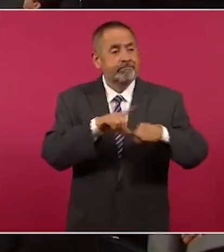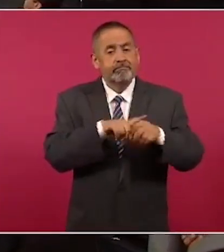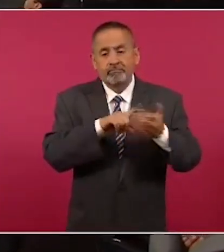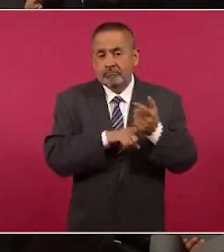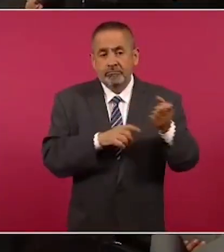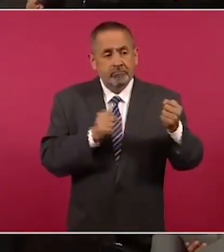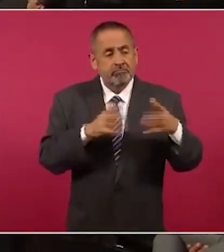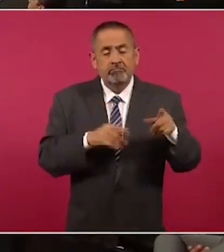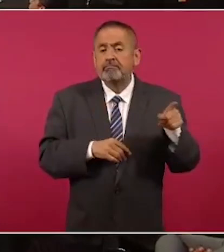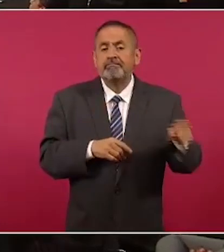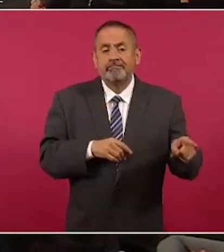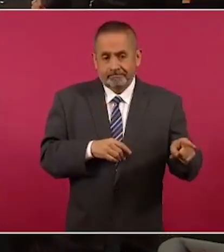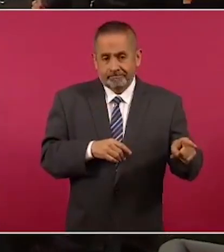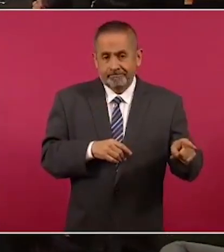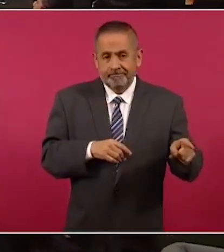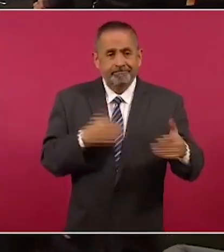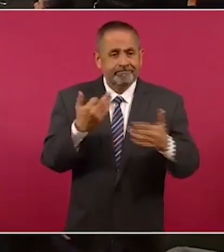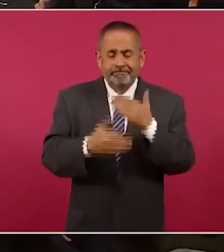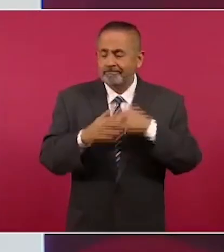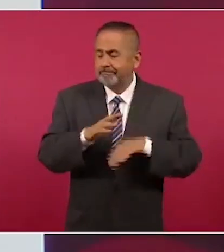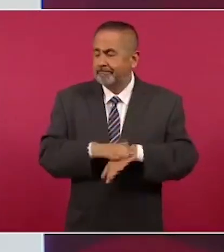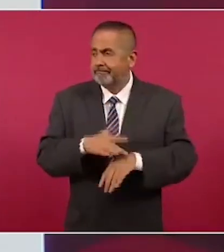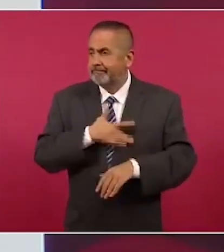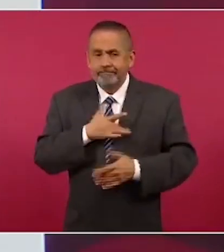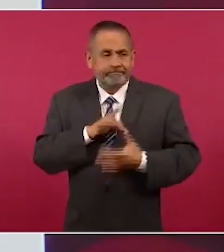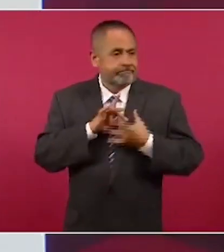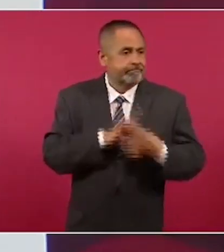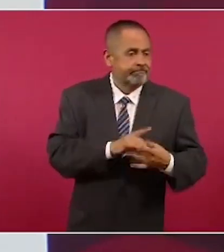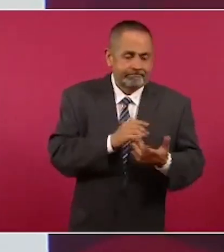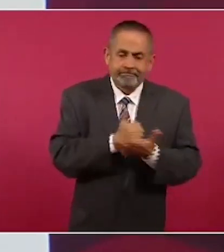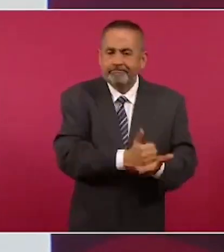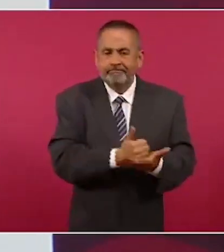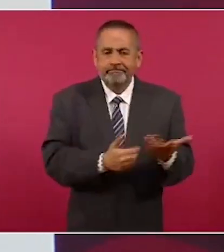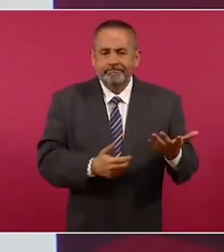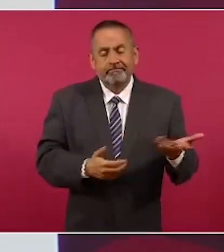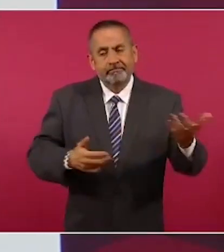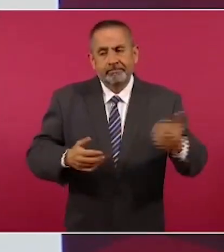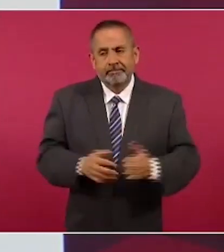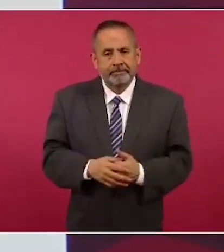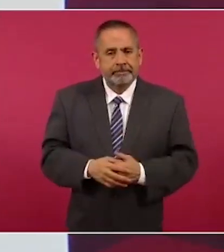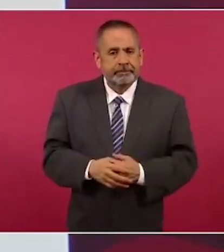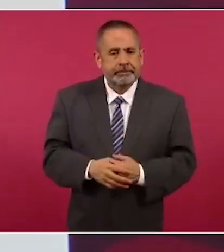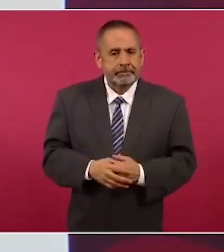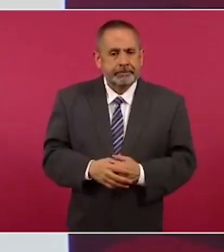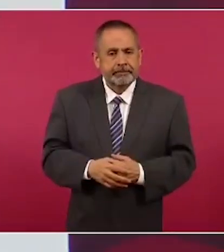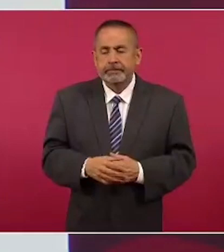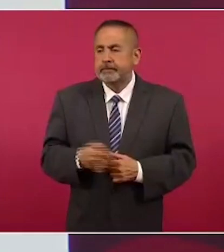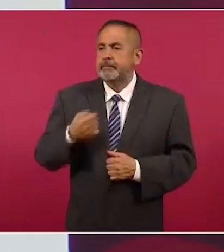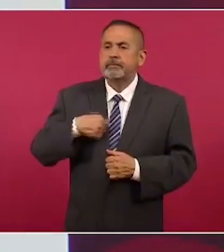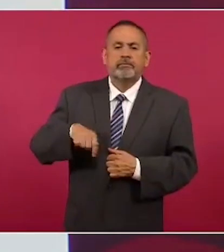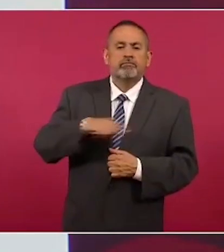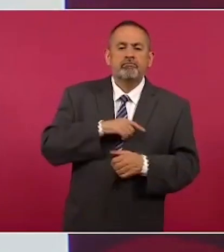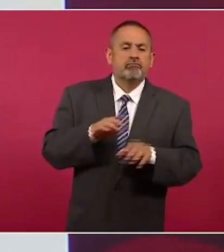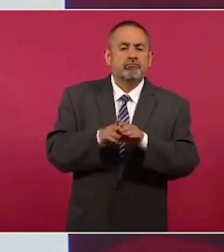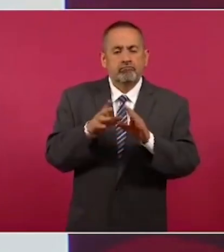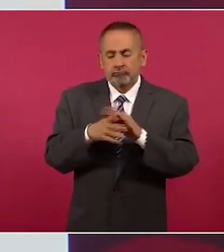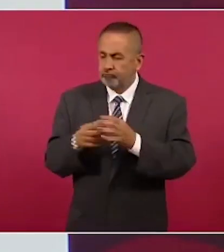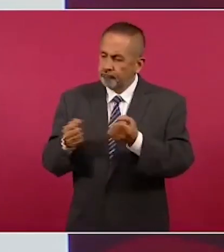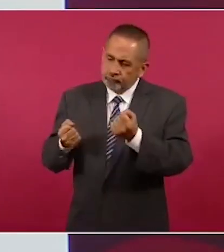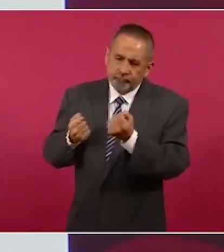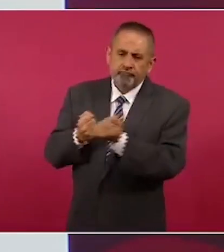una profunda crisis humanitaria. Entonces, nosotros tenemos por eso que